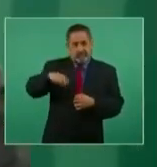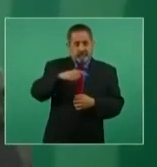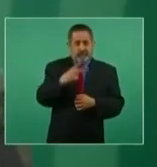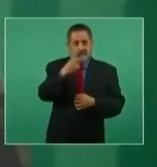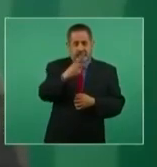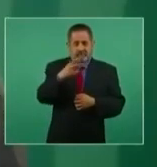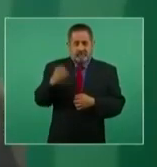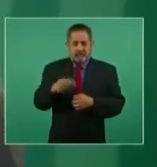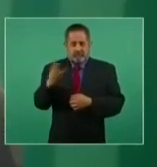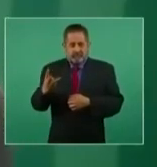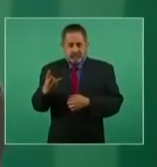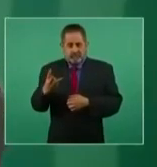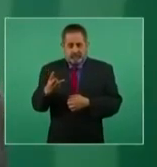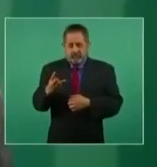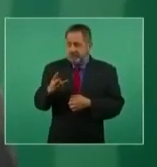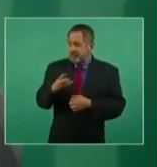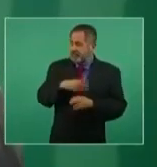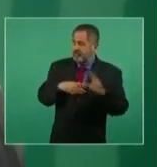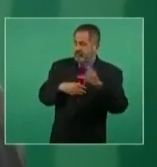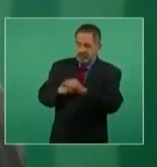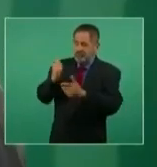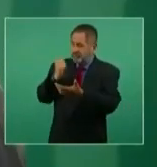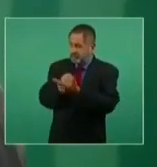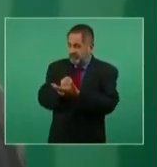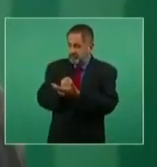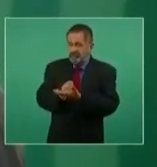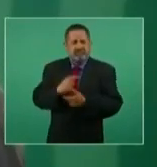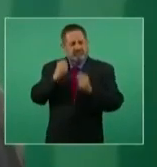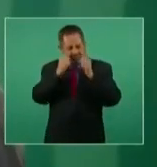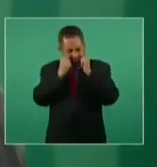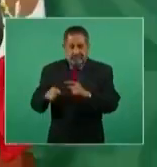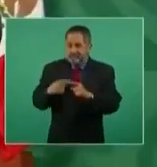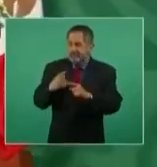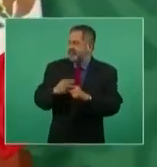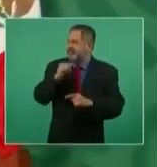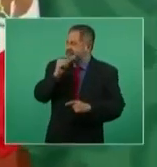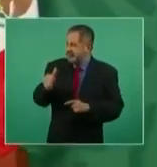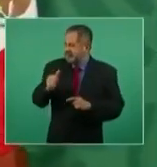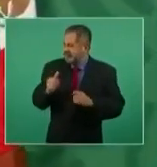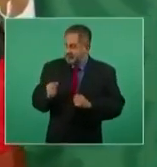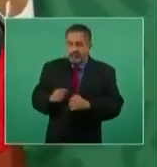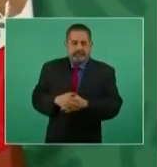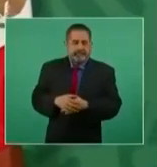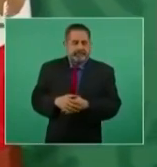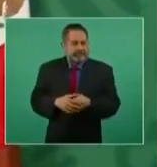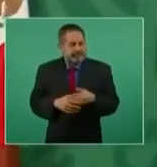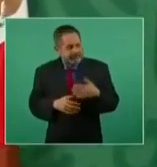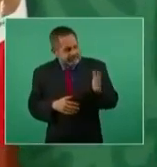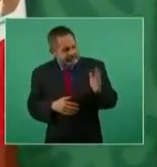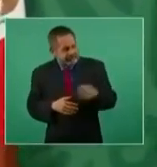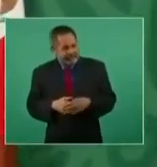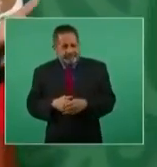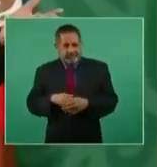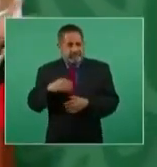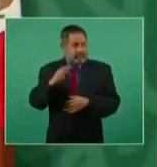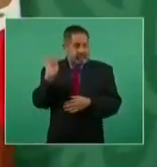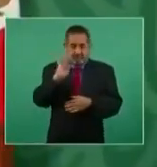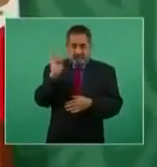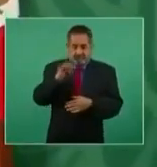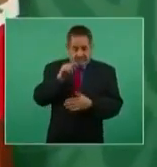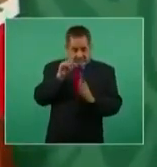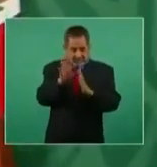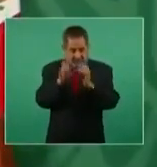repartida, eh. Sí, claro, está dividida. eso se trata la democracia, quiero entender. Bueno, efectivamente, ¿no? Que ya,